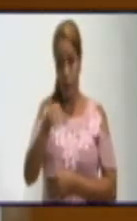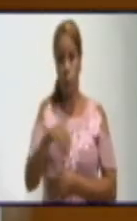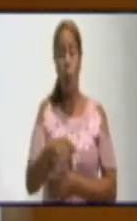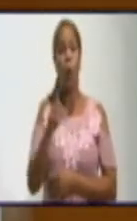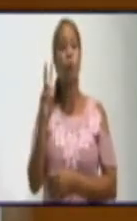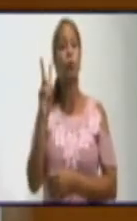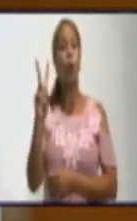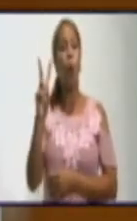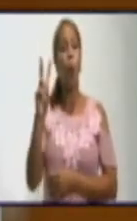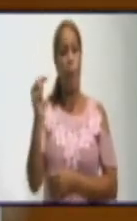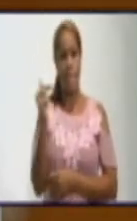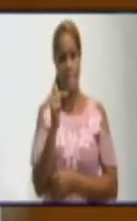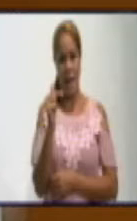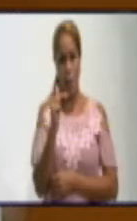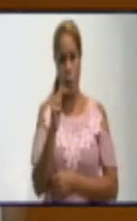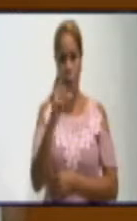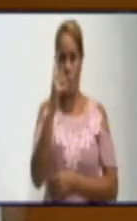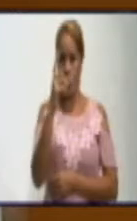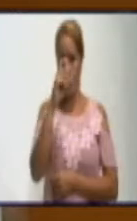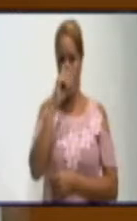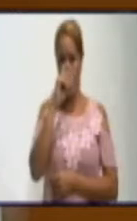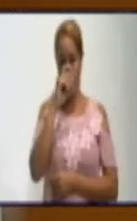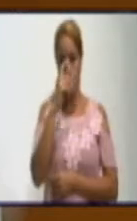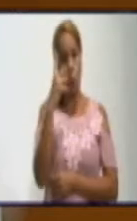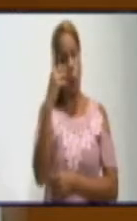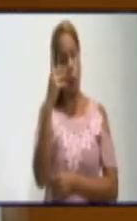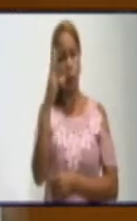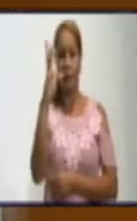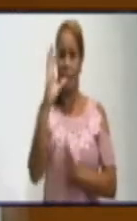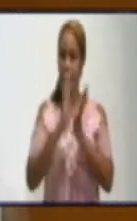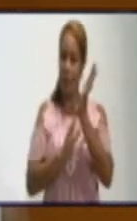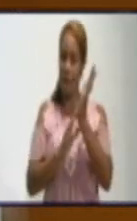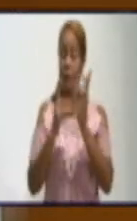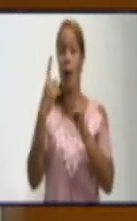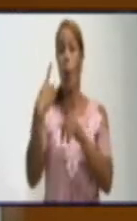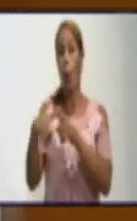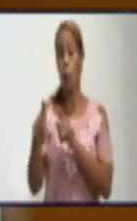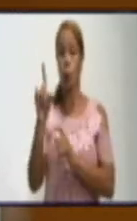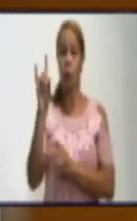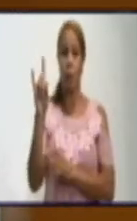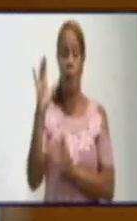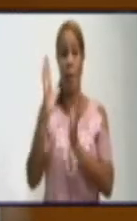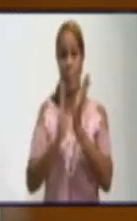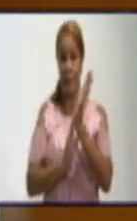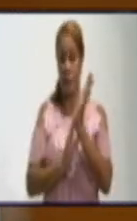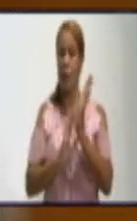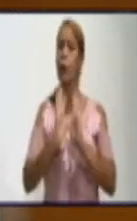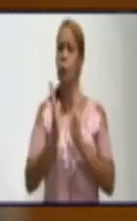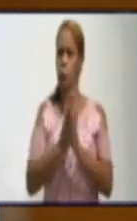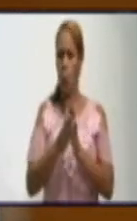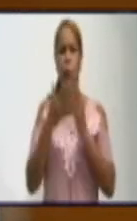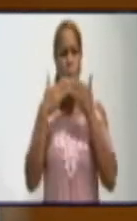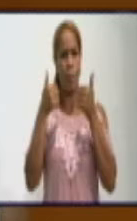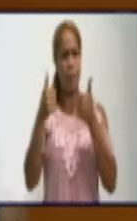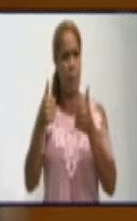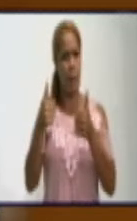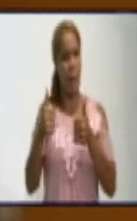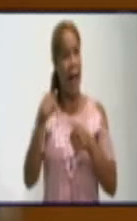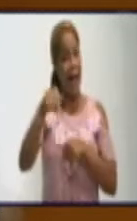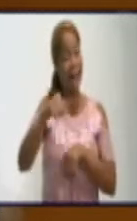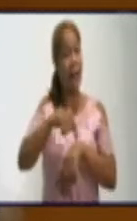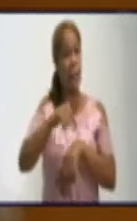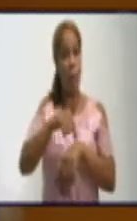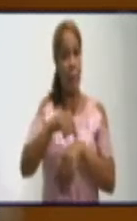dos son menores de un año. Uno de tres meses y uno de nueve meses. Afortunadamente todos con evolución satisfactoria. Hasta el momento en nuestra